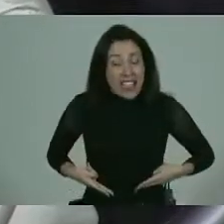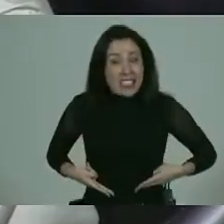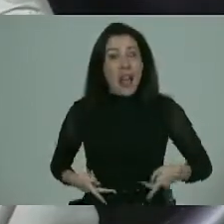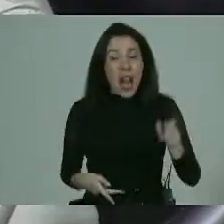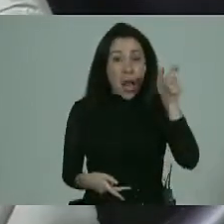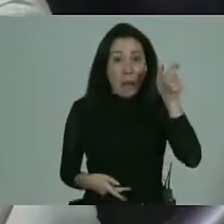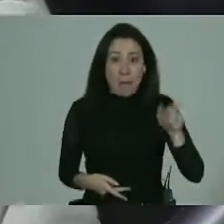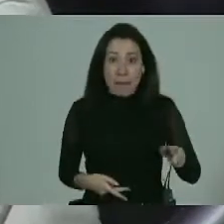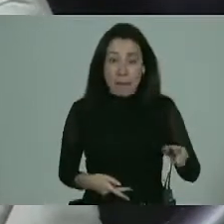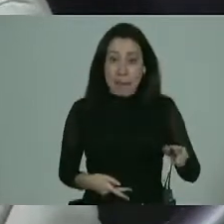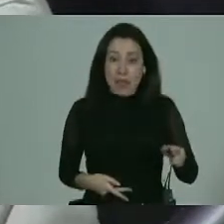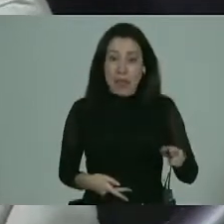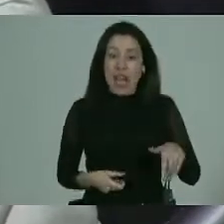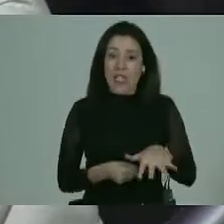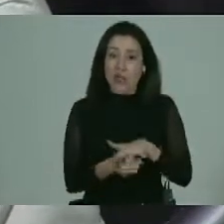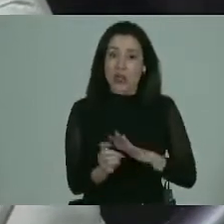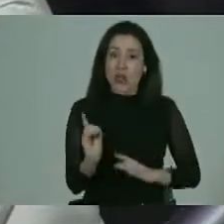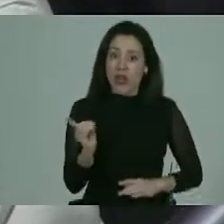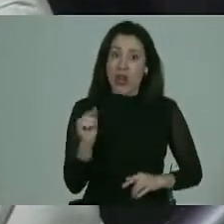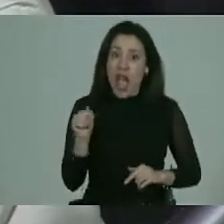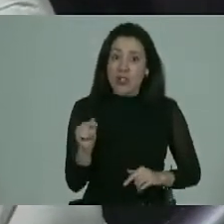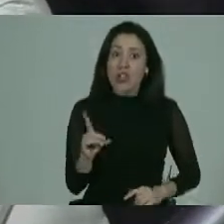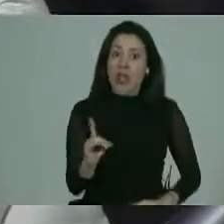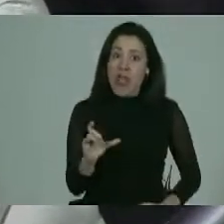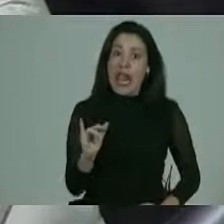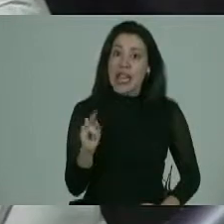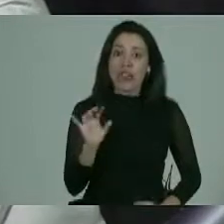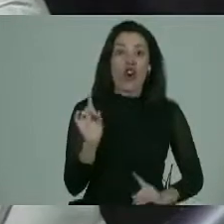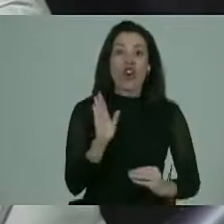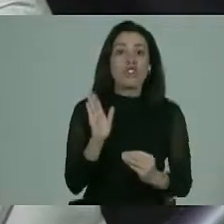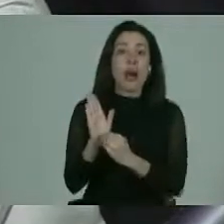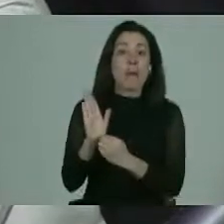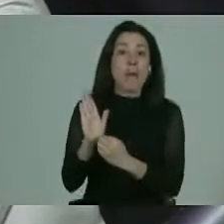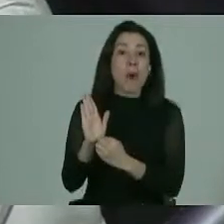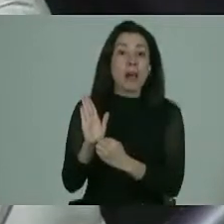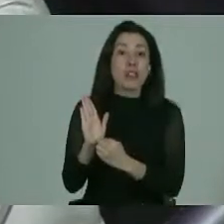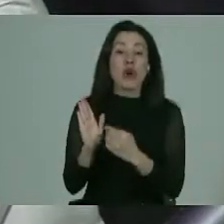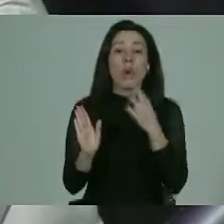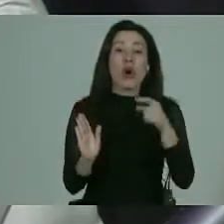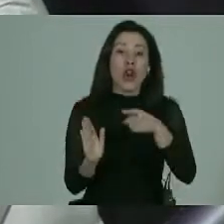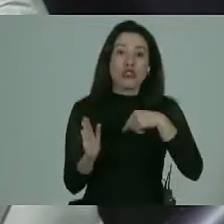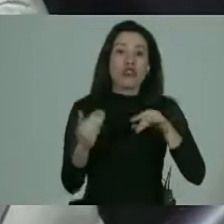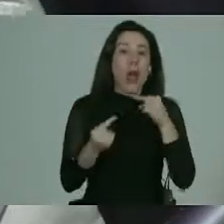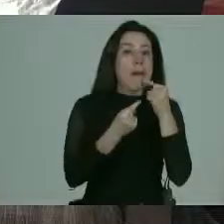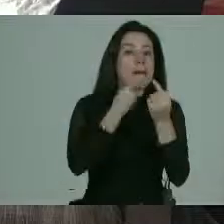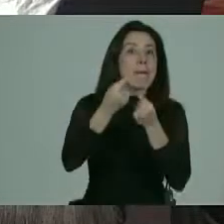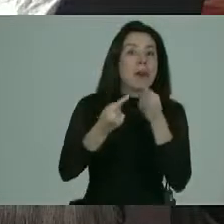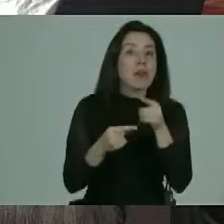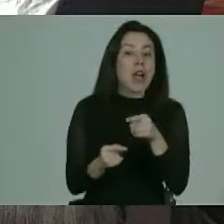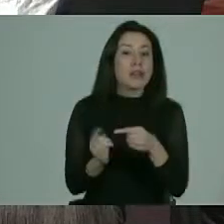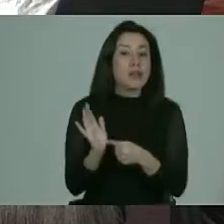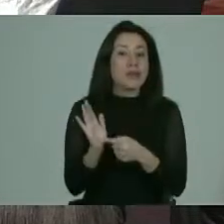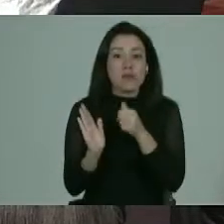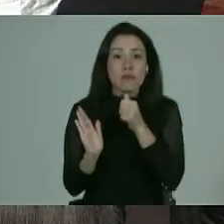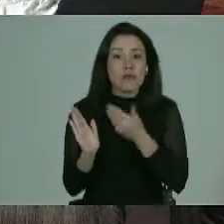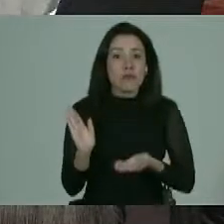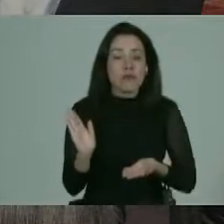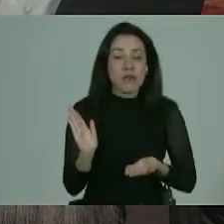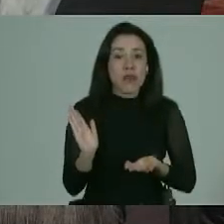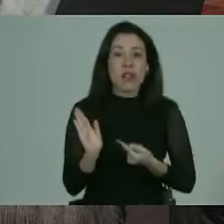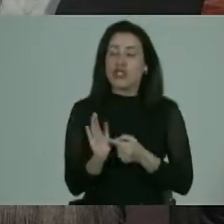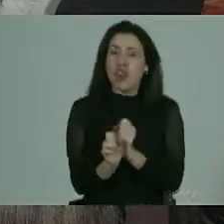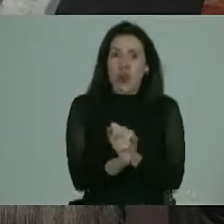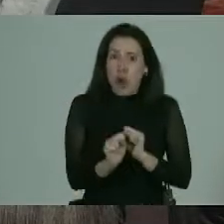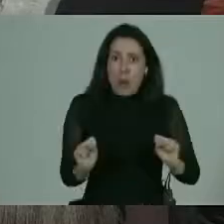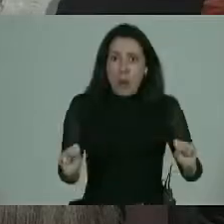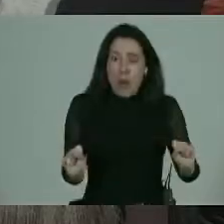una persona en situación de discapacidad es un delito y no está tipificado como delito porque nosotros ya lo averiguamos es una falta y eso ya